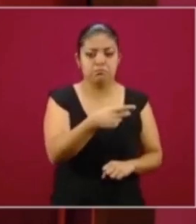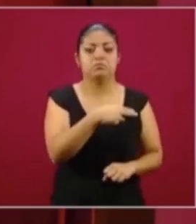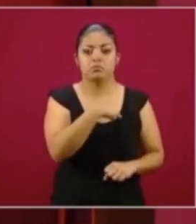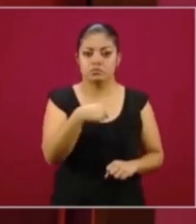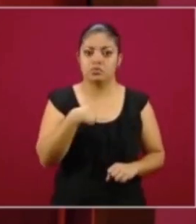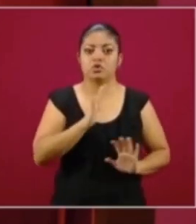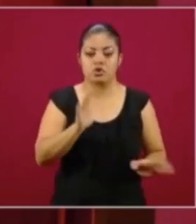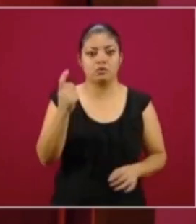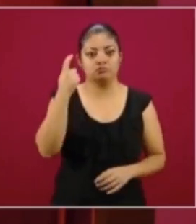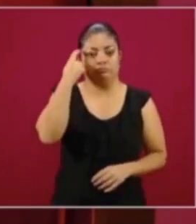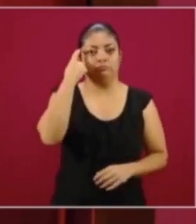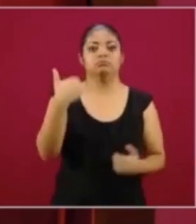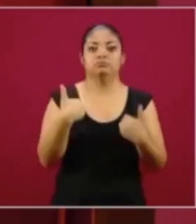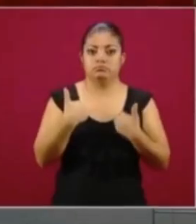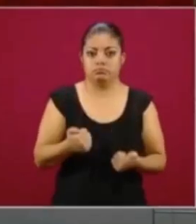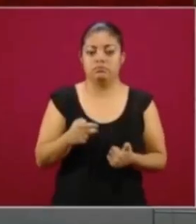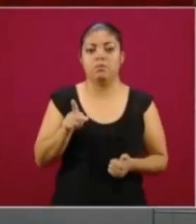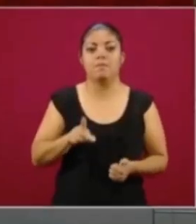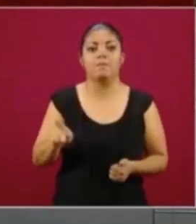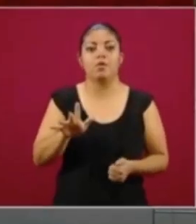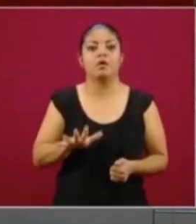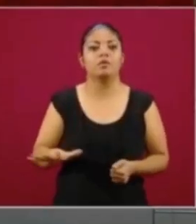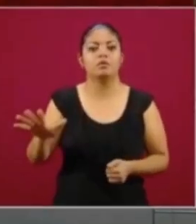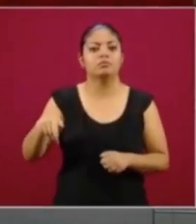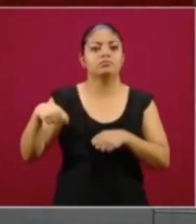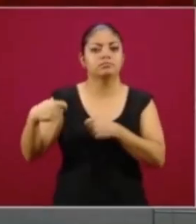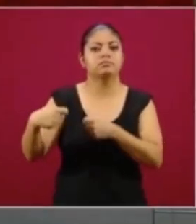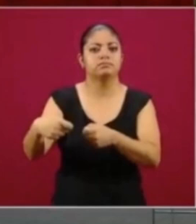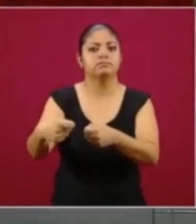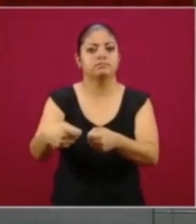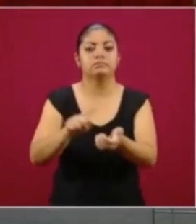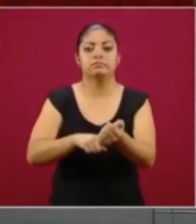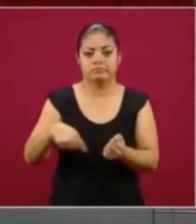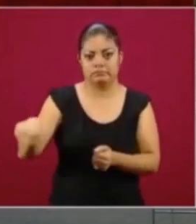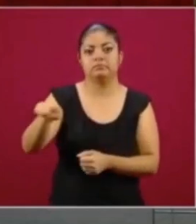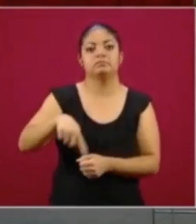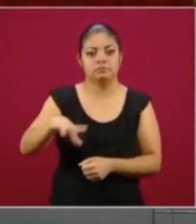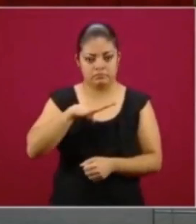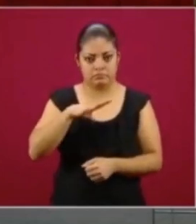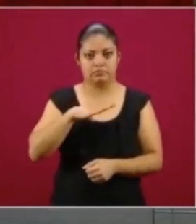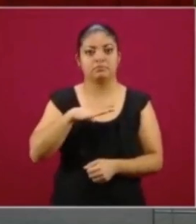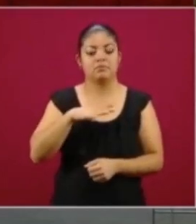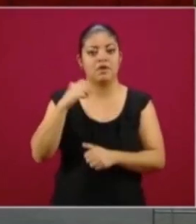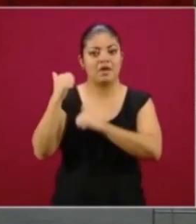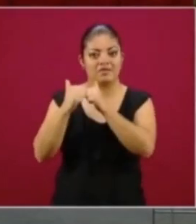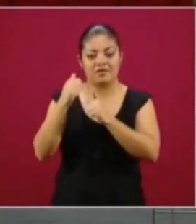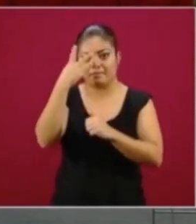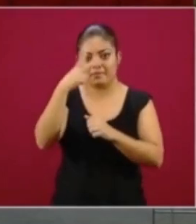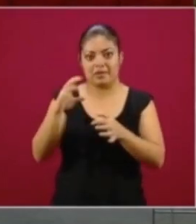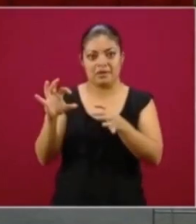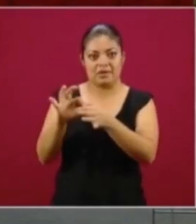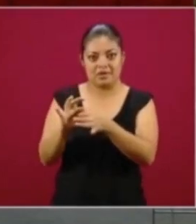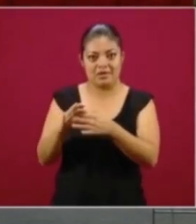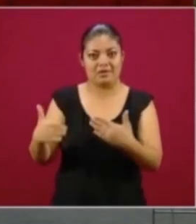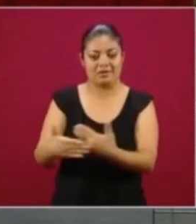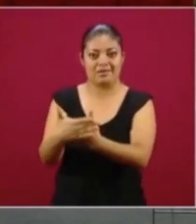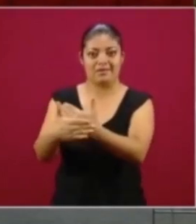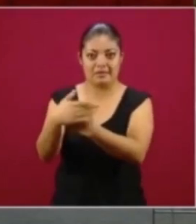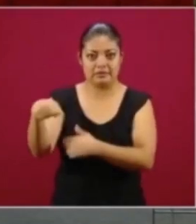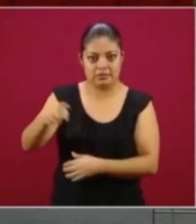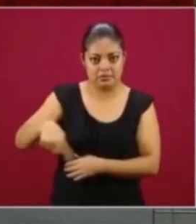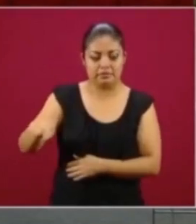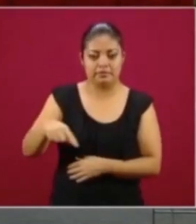convicción de que los pueblos originarios se componen también de los afromexicanos. De tal manera que